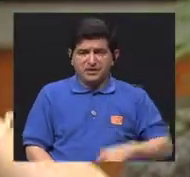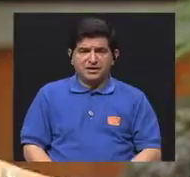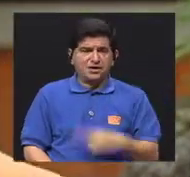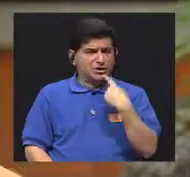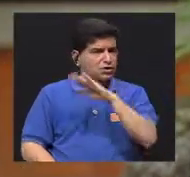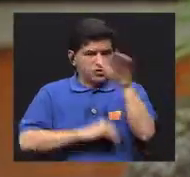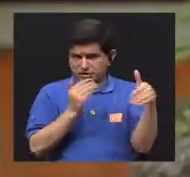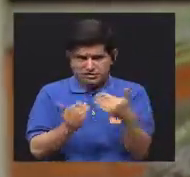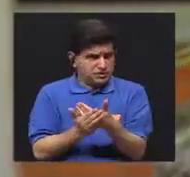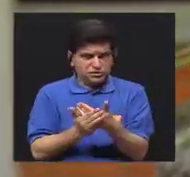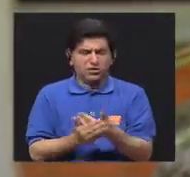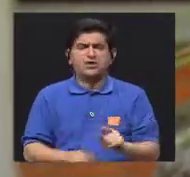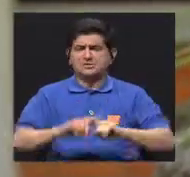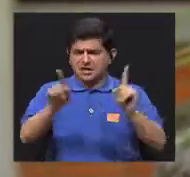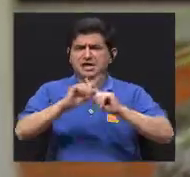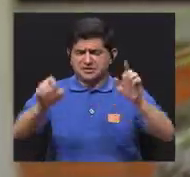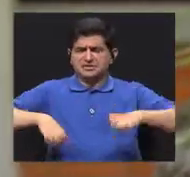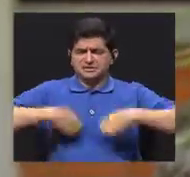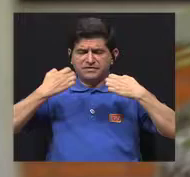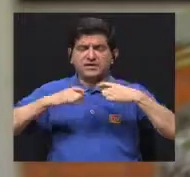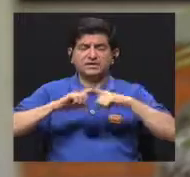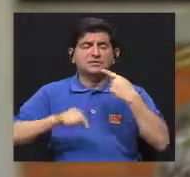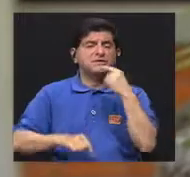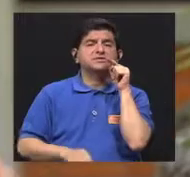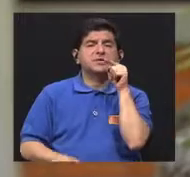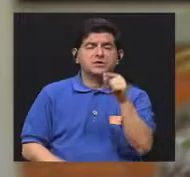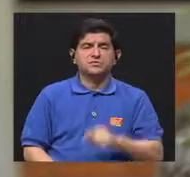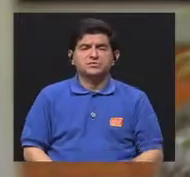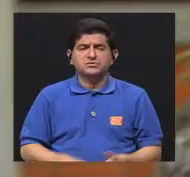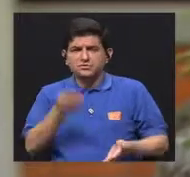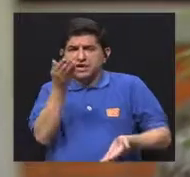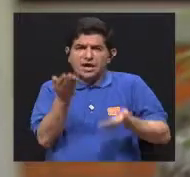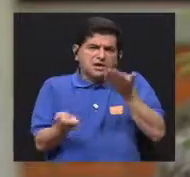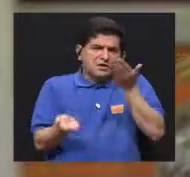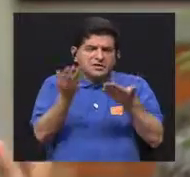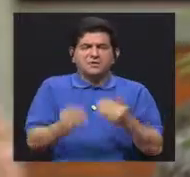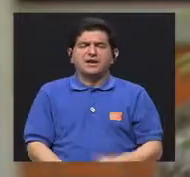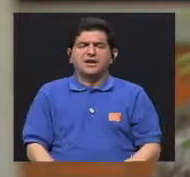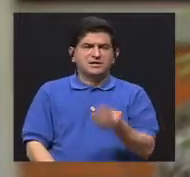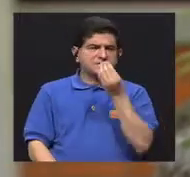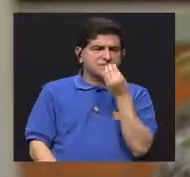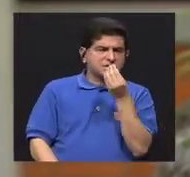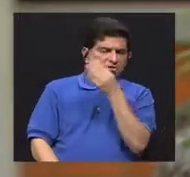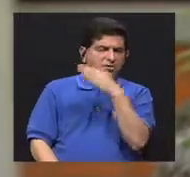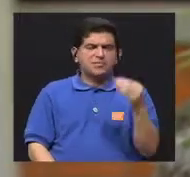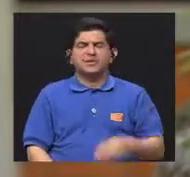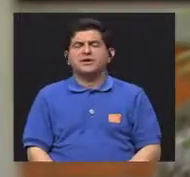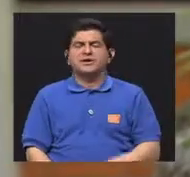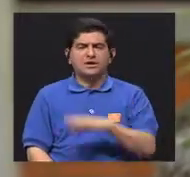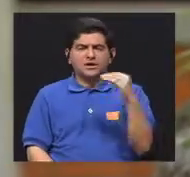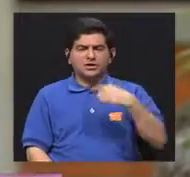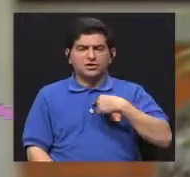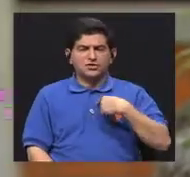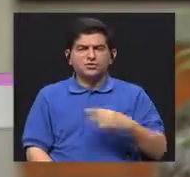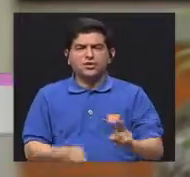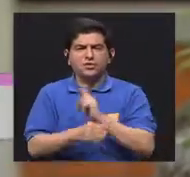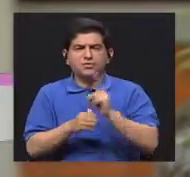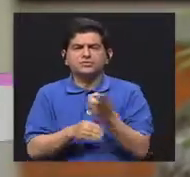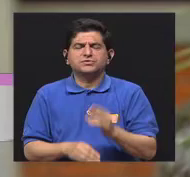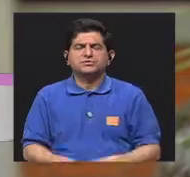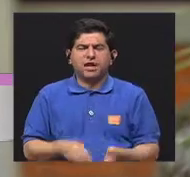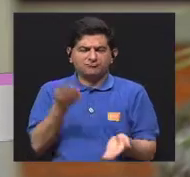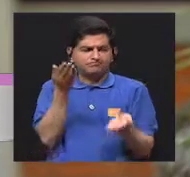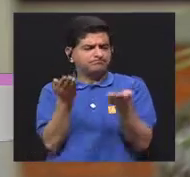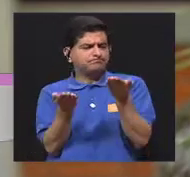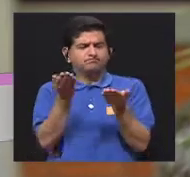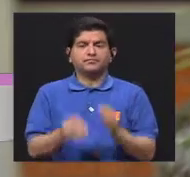no voy a decir que todas, porque hay una variedad. Es decirle a usted cómo estuvo ese balance de calorías que comí, con calorías que gasté. Y con base en eso,